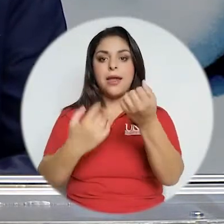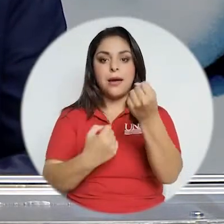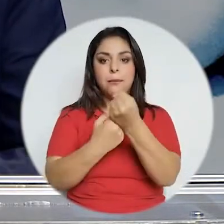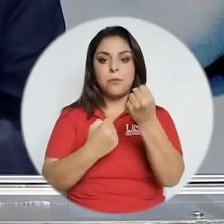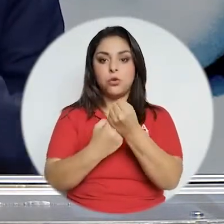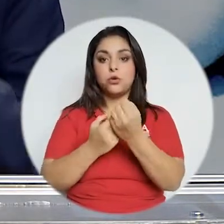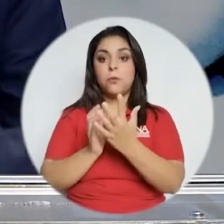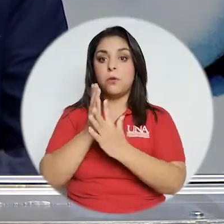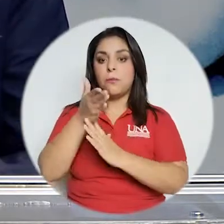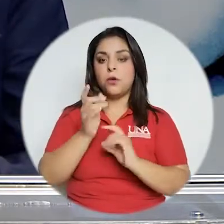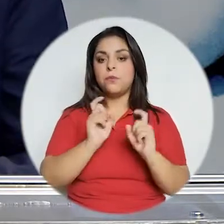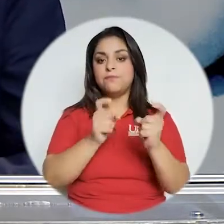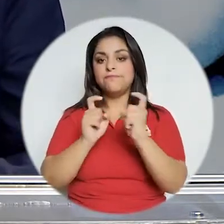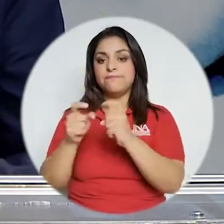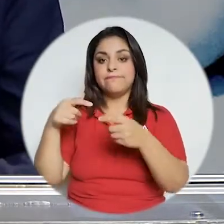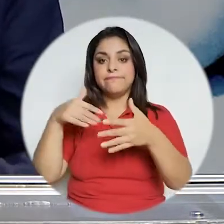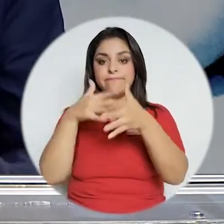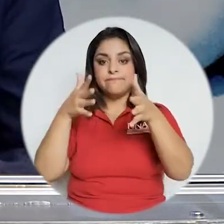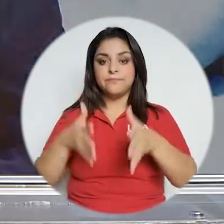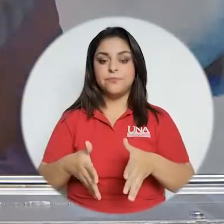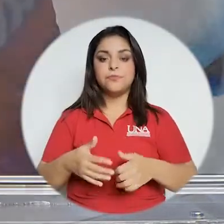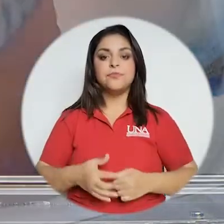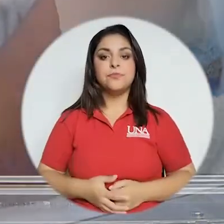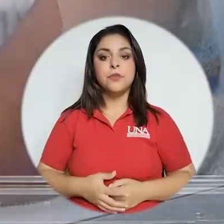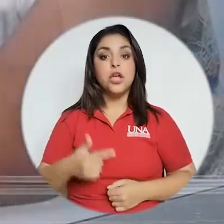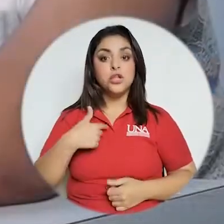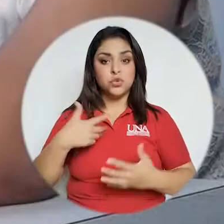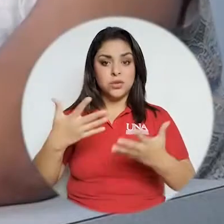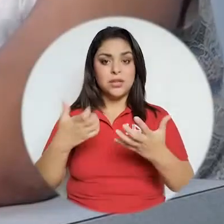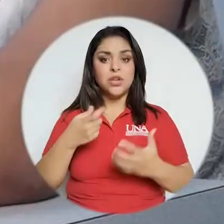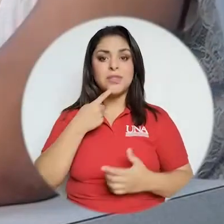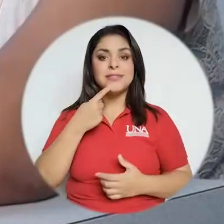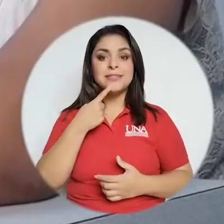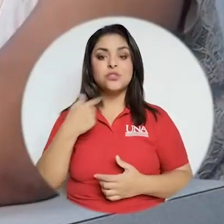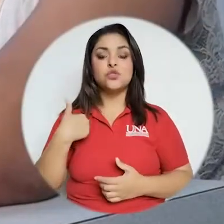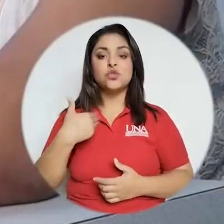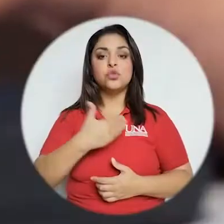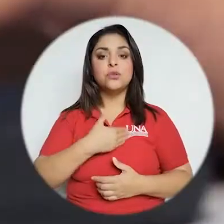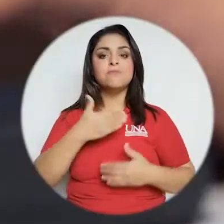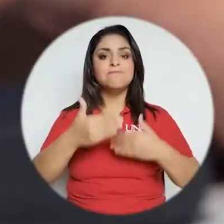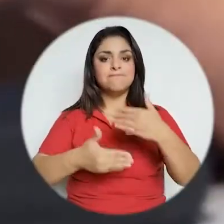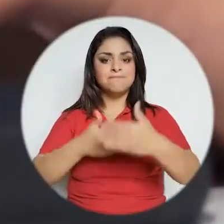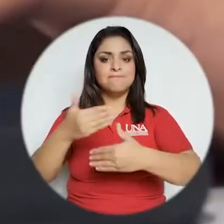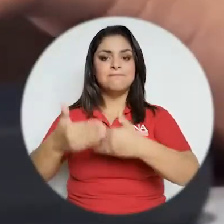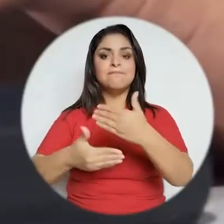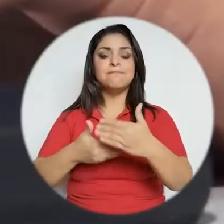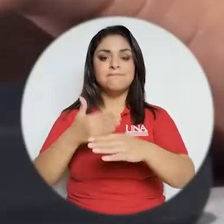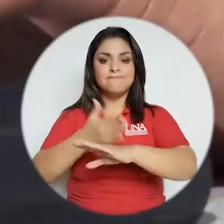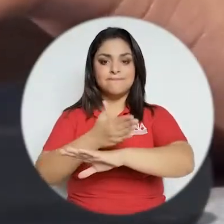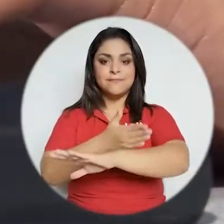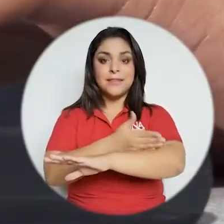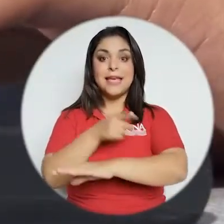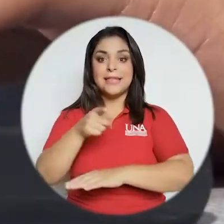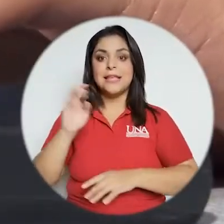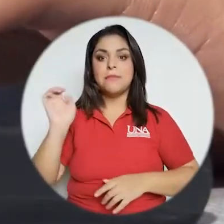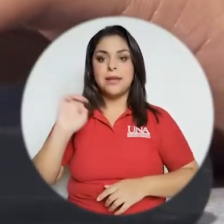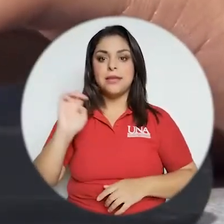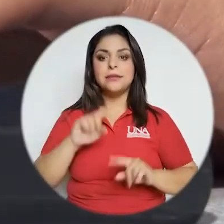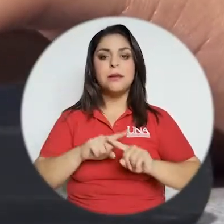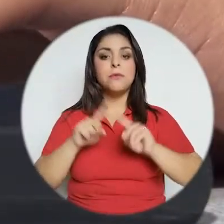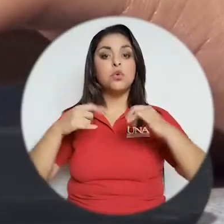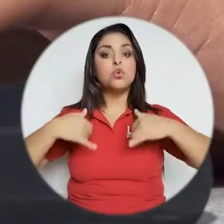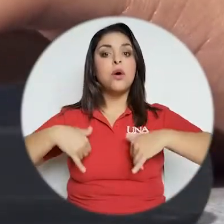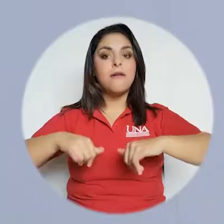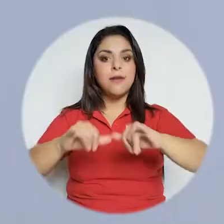el modelo de apoyo a través de becas estudiantiles yo quisiera citar que hemos salido avante en esta